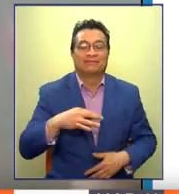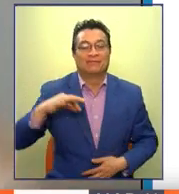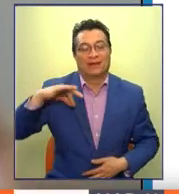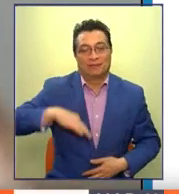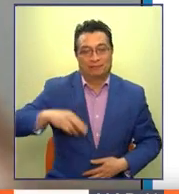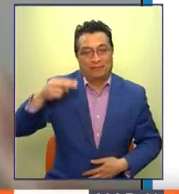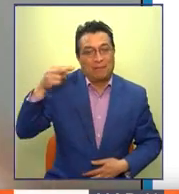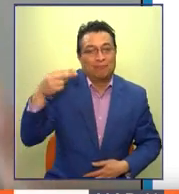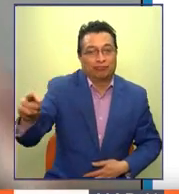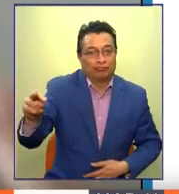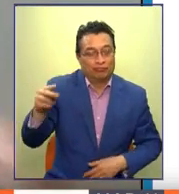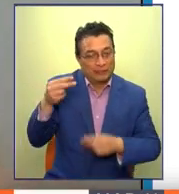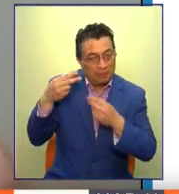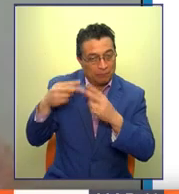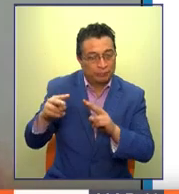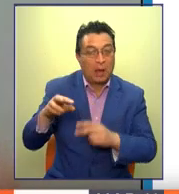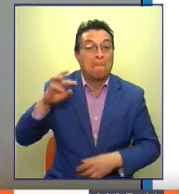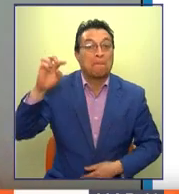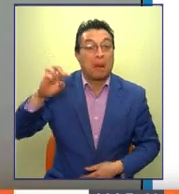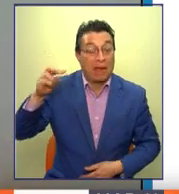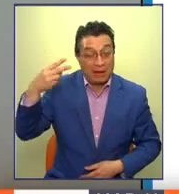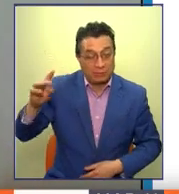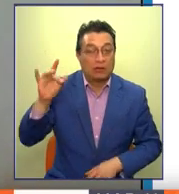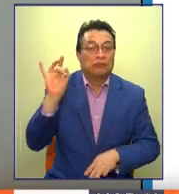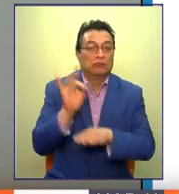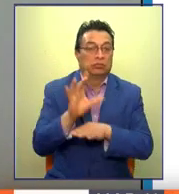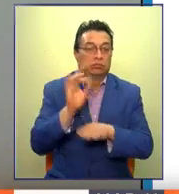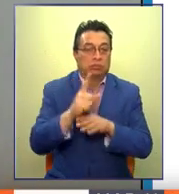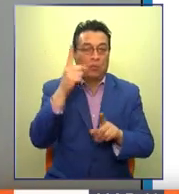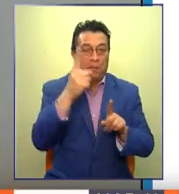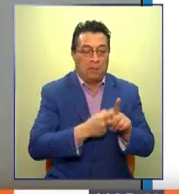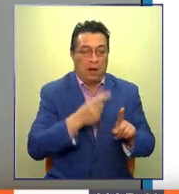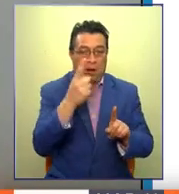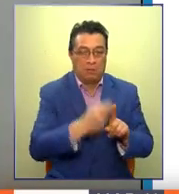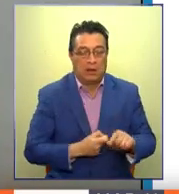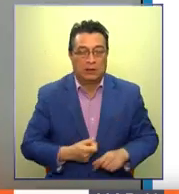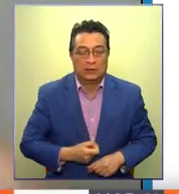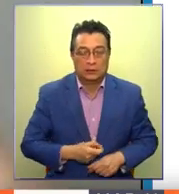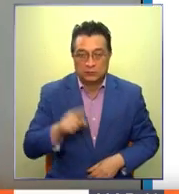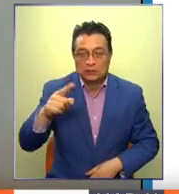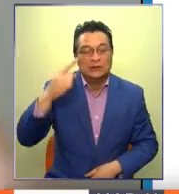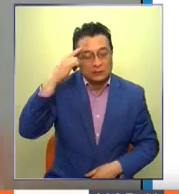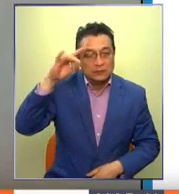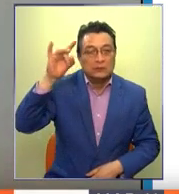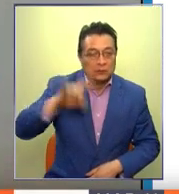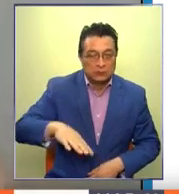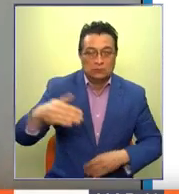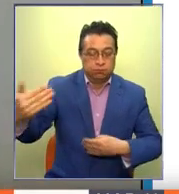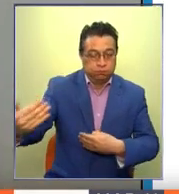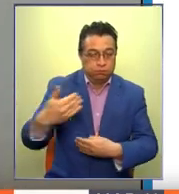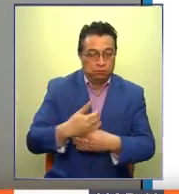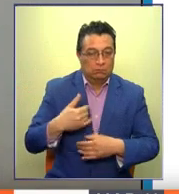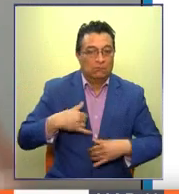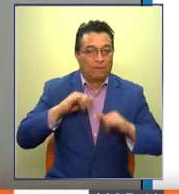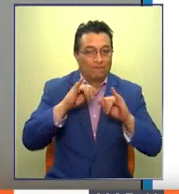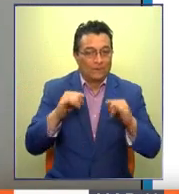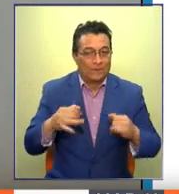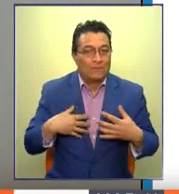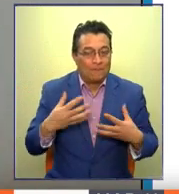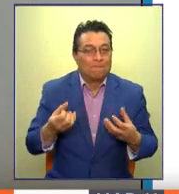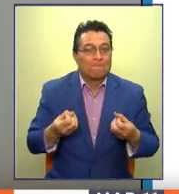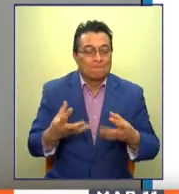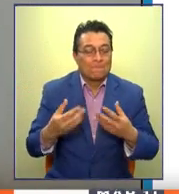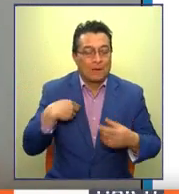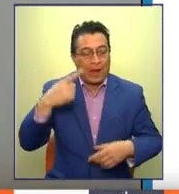era propio y que su padre le mandaba mensualmente. Sabía la forma en la que tenía que actuar para que precisamente su